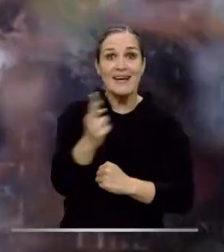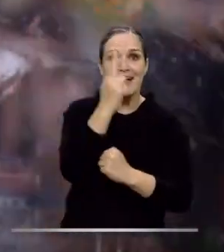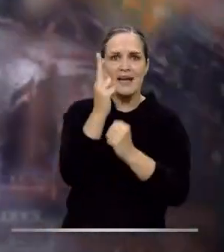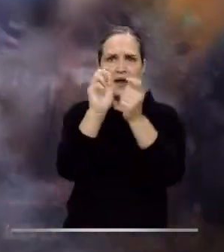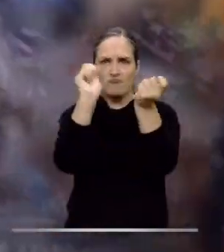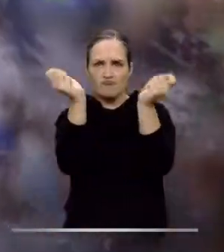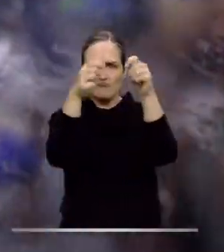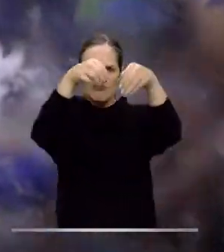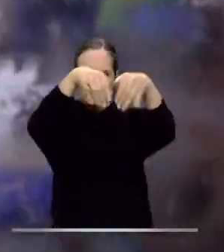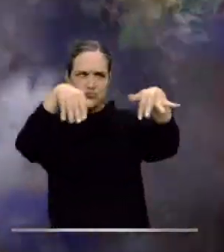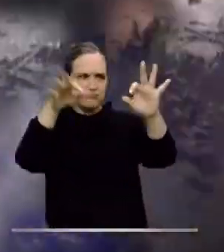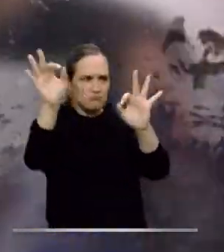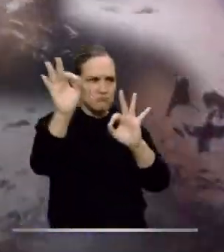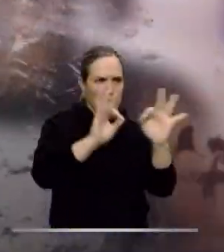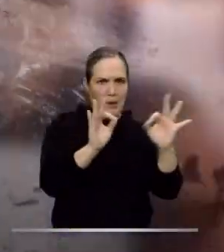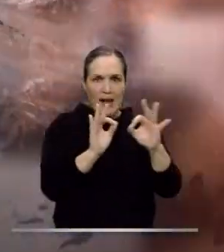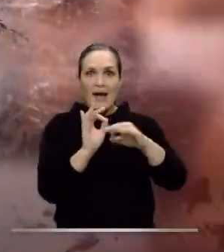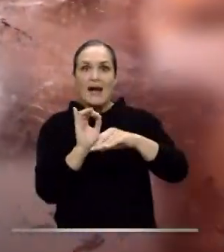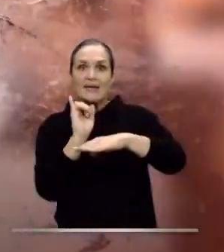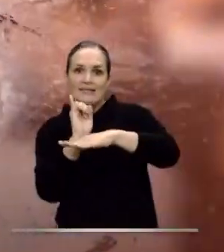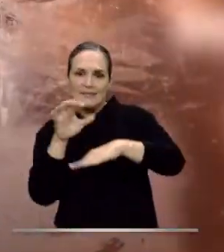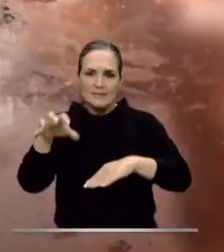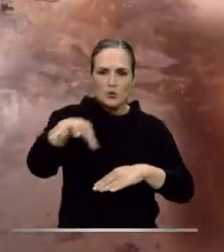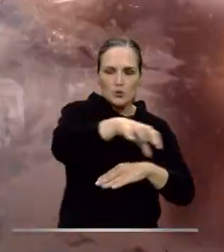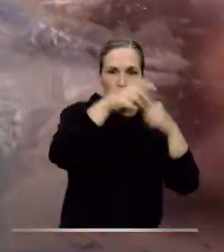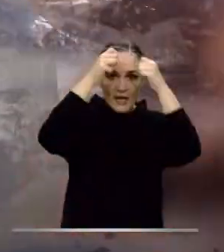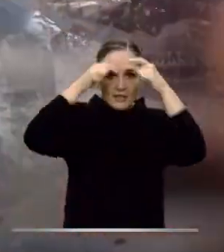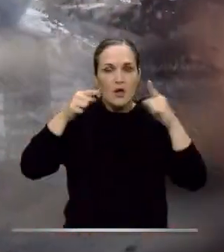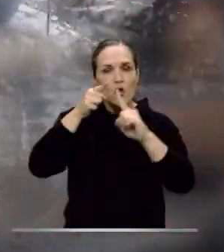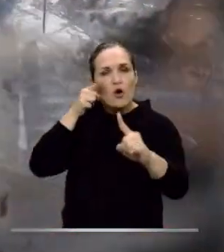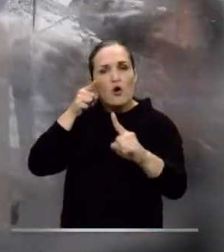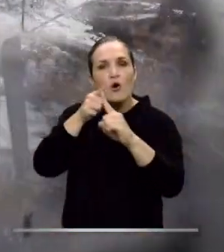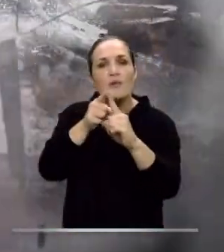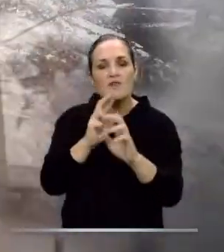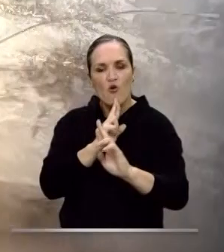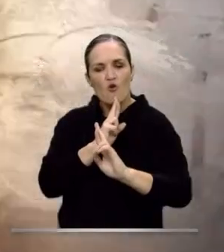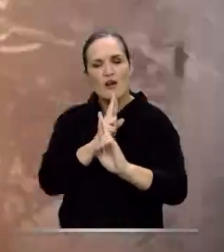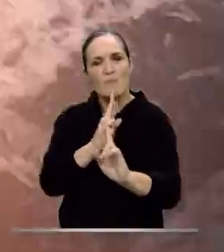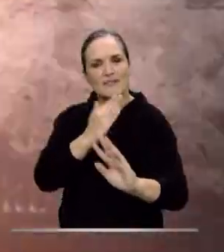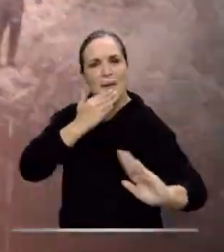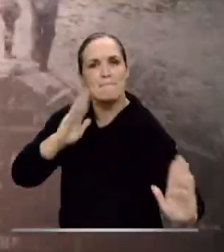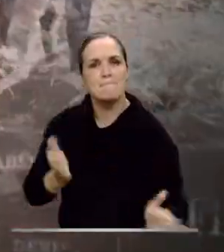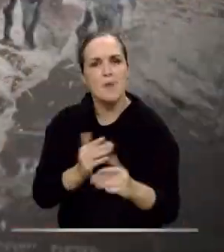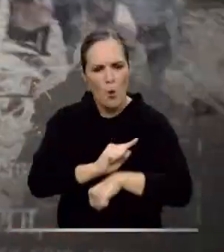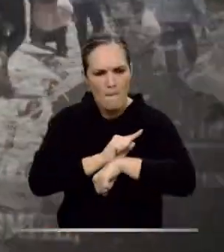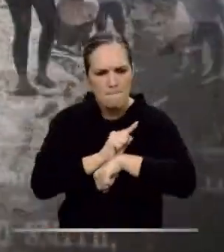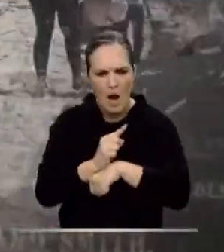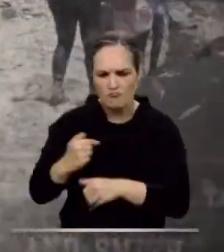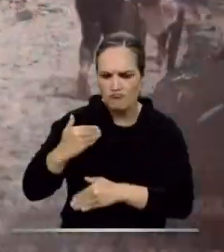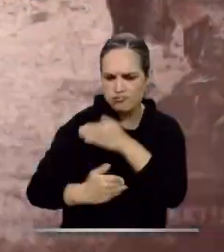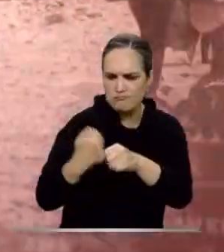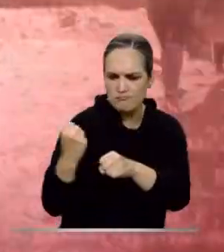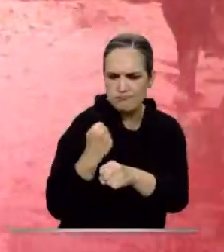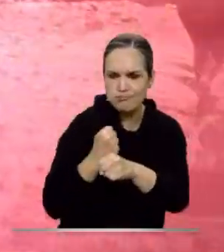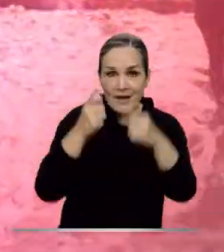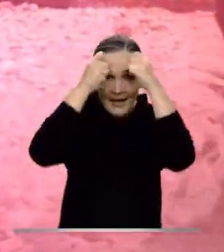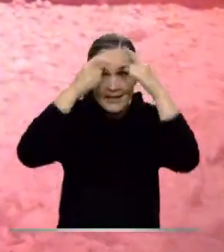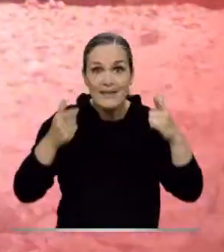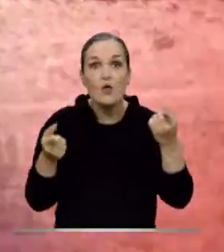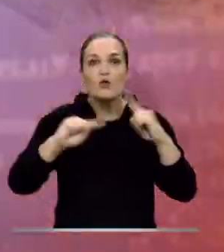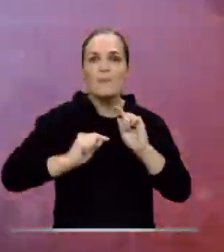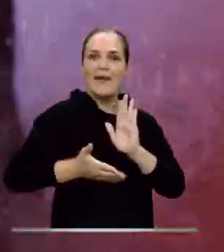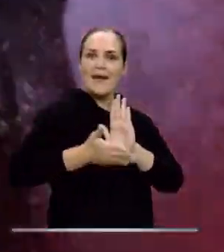institucional en el Estado tiene como objetivo principal fortalecer la capacidad de respuesta, mejorar la eficiencia del Estado